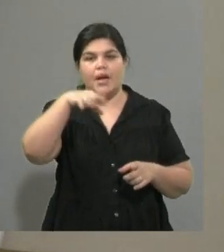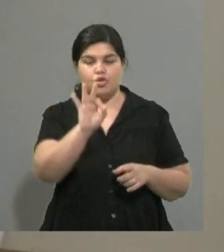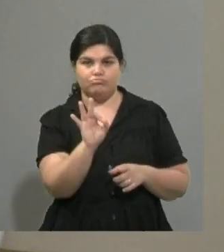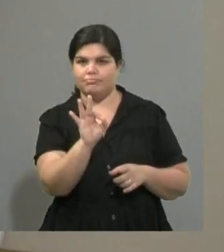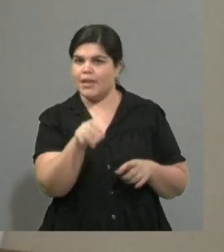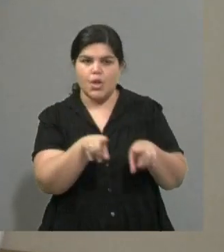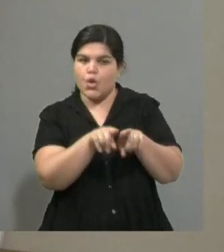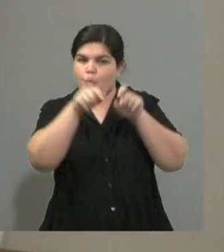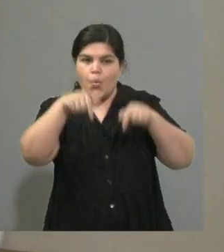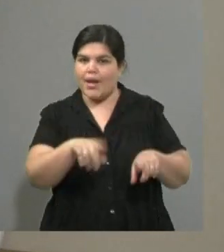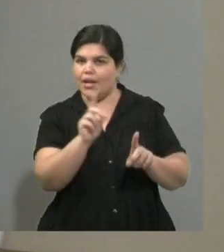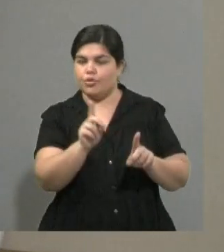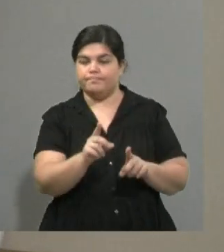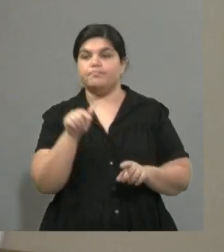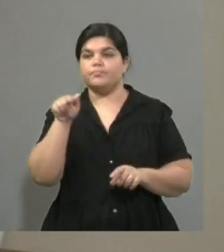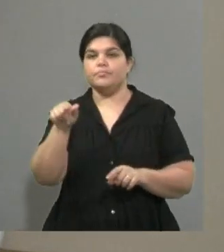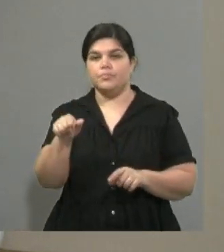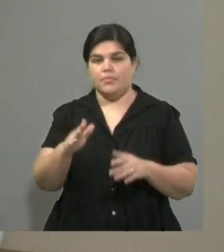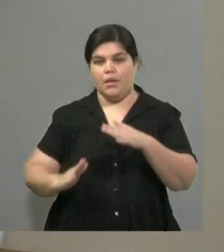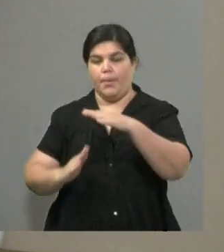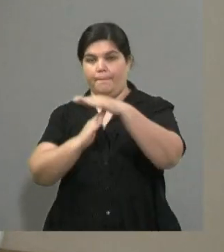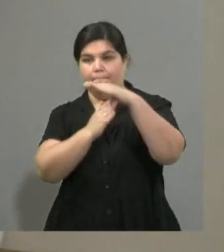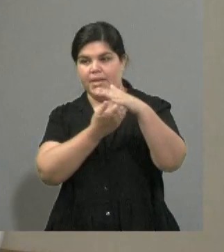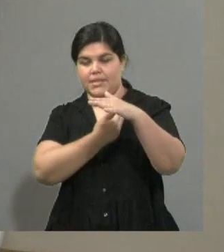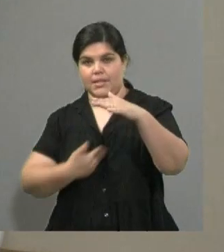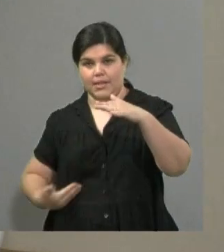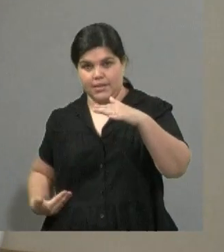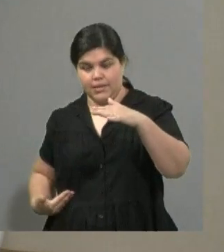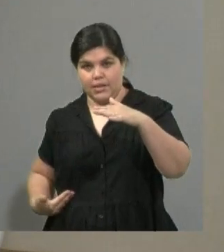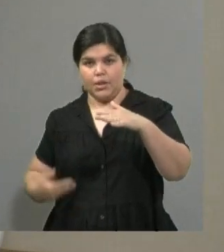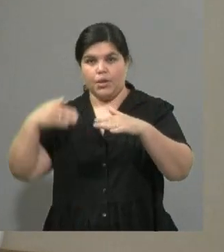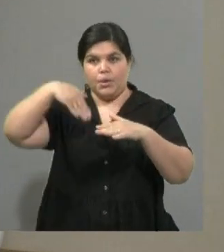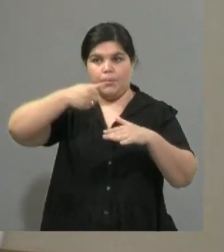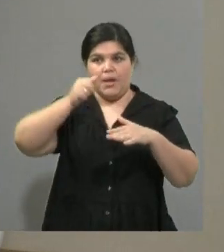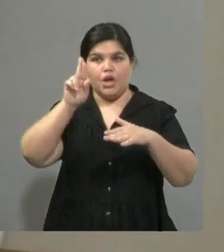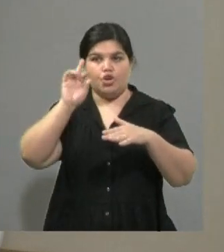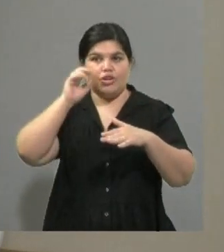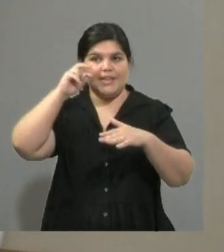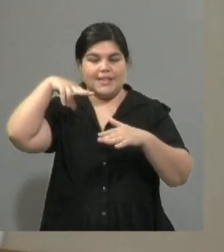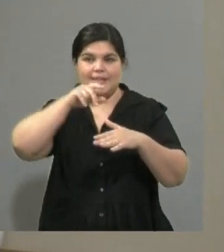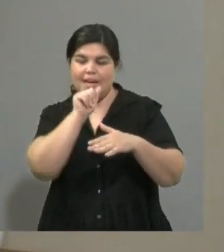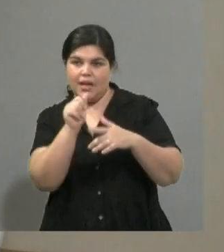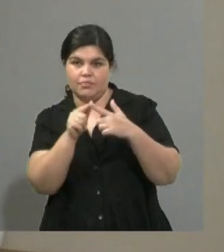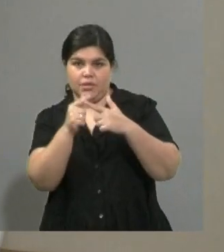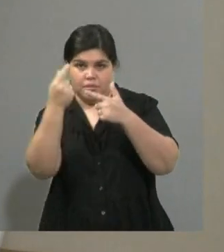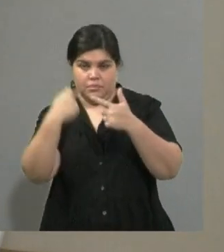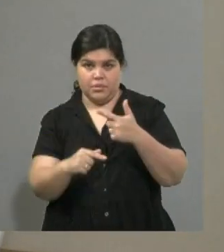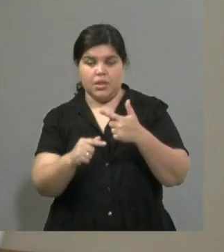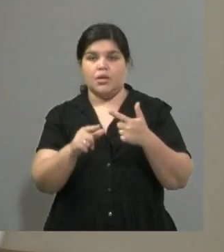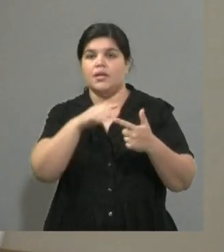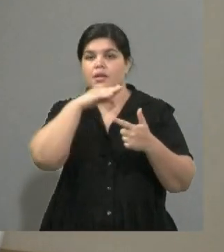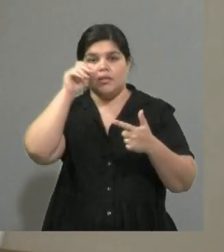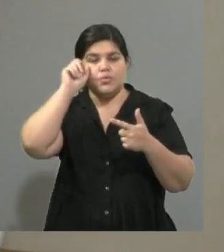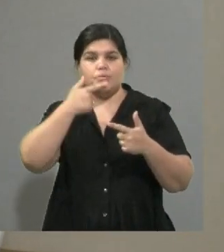idea, el presidente es un cristiano maronita, el primer ministro es un musulmán sunita, y el presidente del